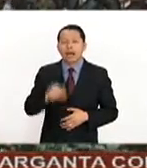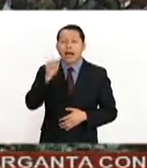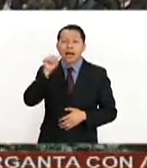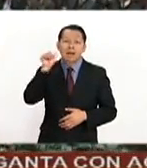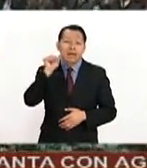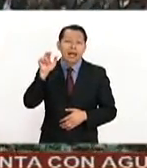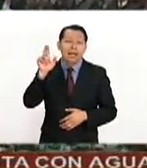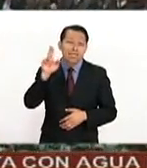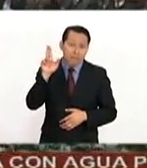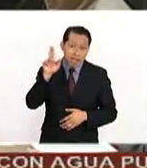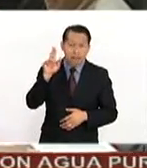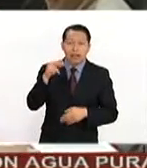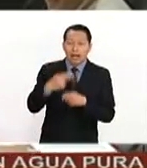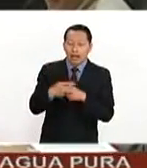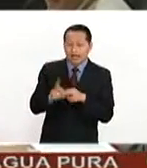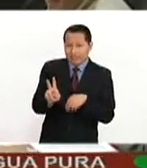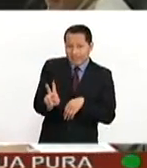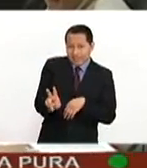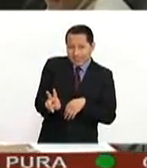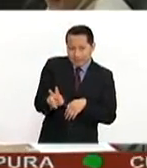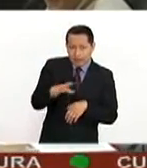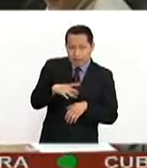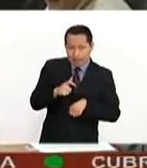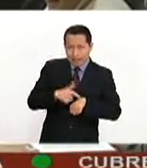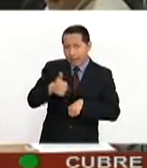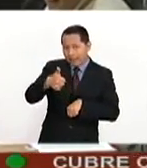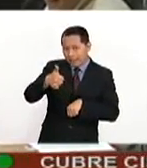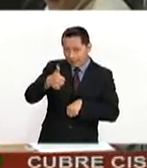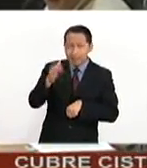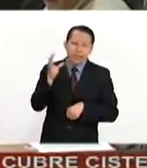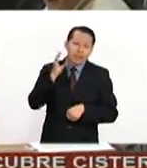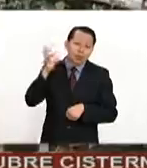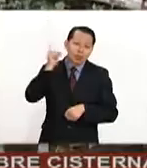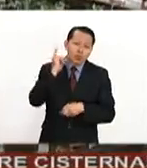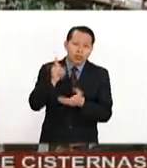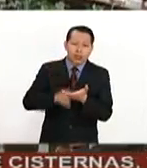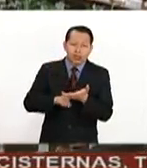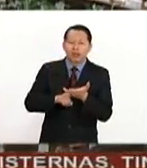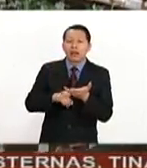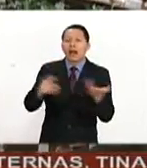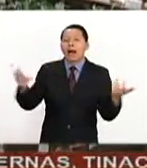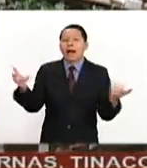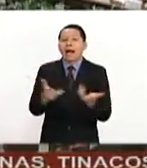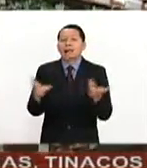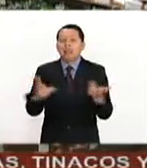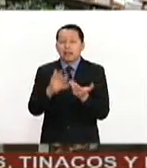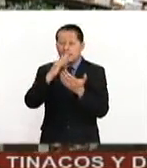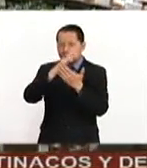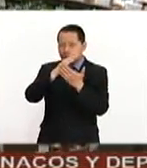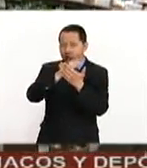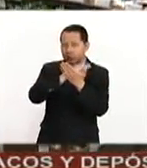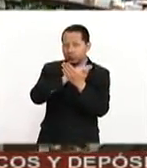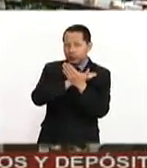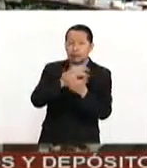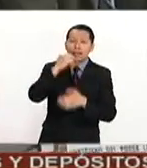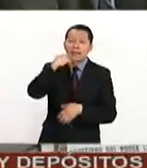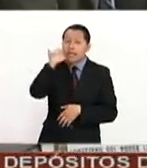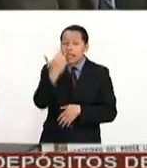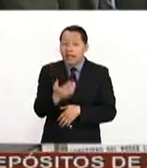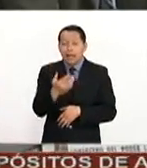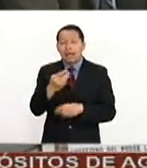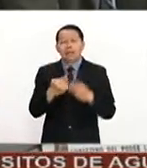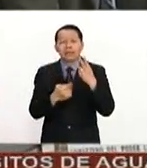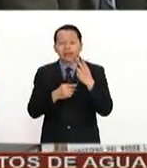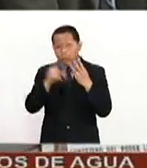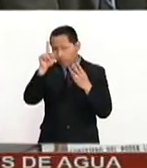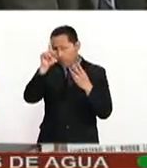de ayer martes y hasta el próximo viernes a las 18 horas, en la Cámara de Diputados, se realizará el registro de los aspirantes para ocupar tres lugares